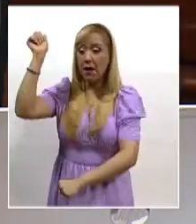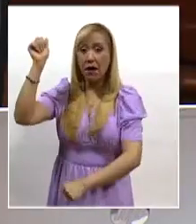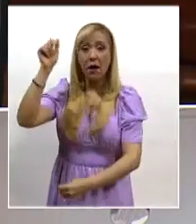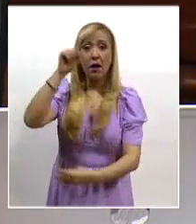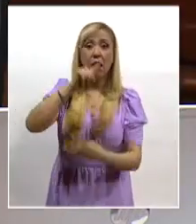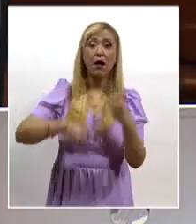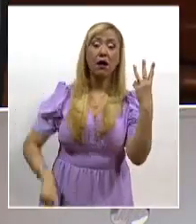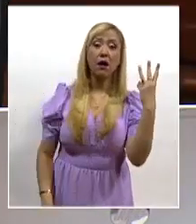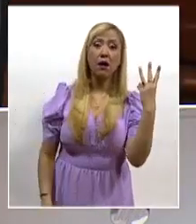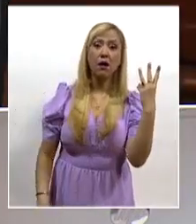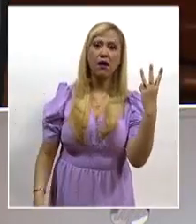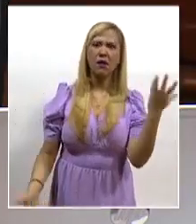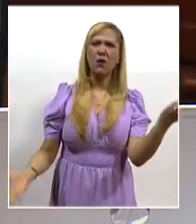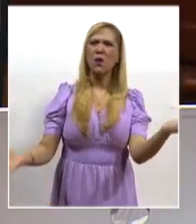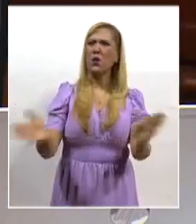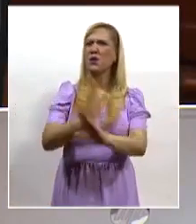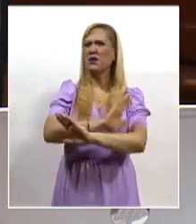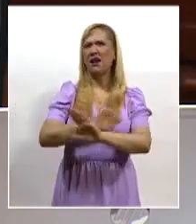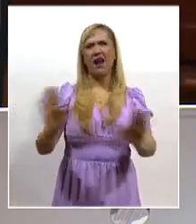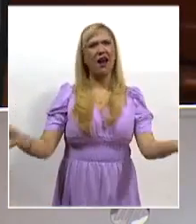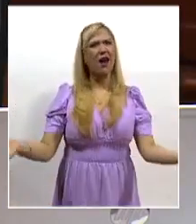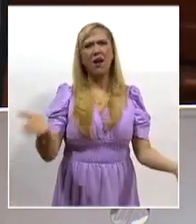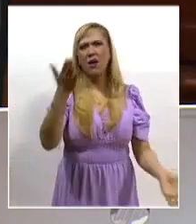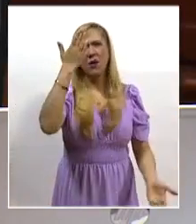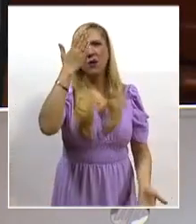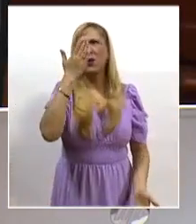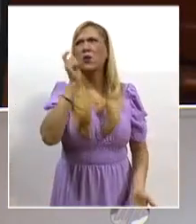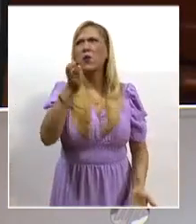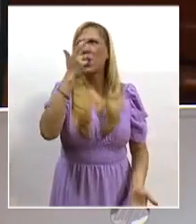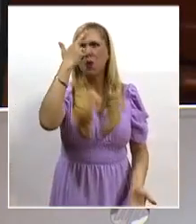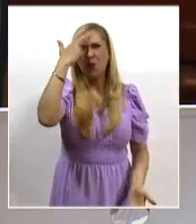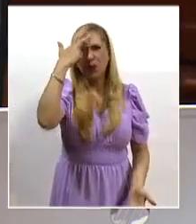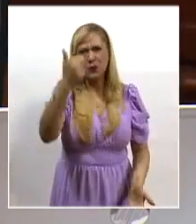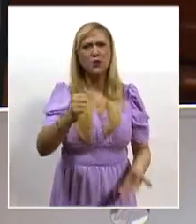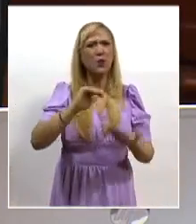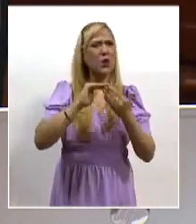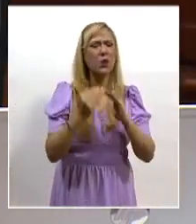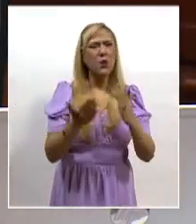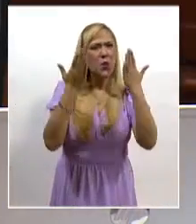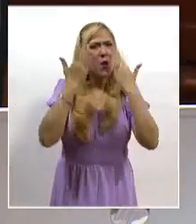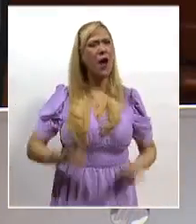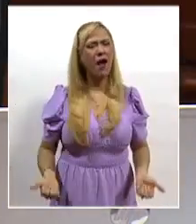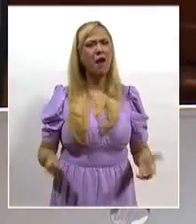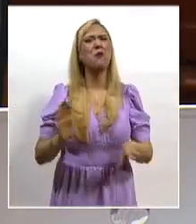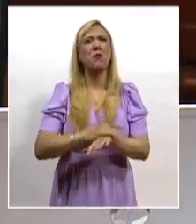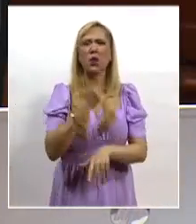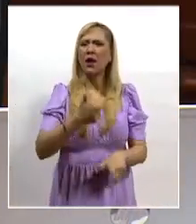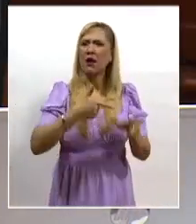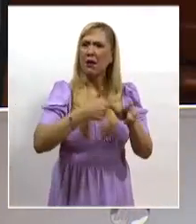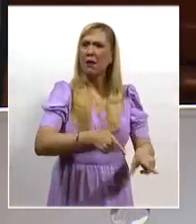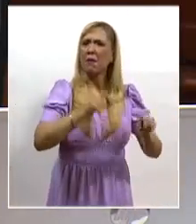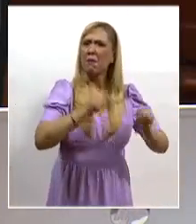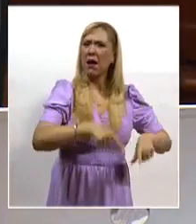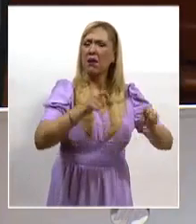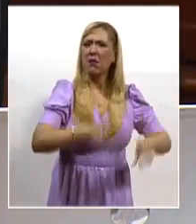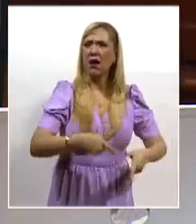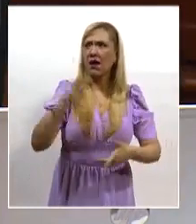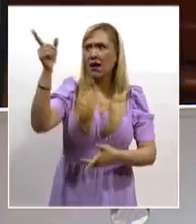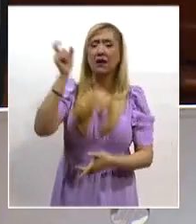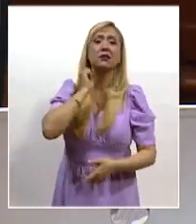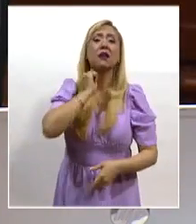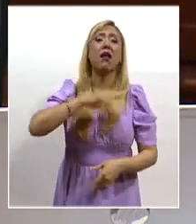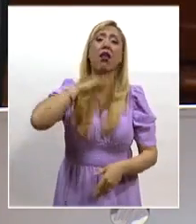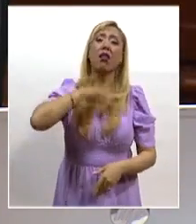excede cualquier plazo razonable y por lo tanto se configura la omisión del Senado en sus